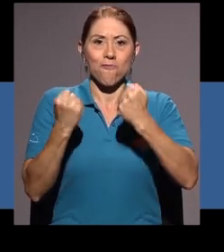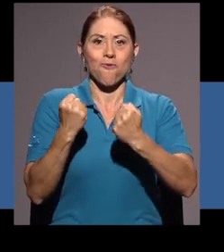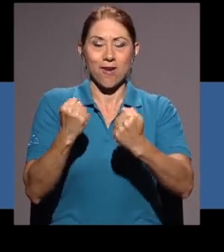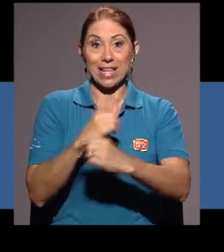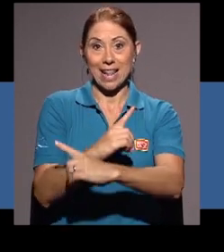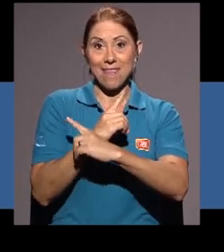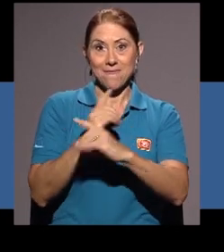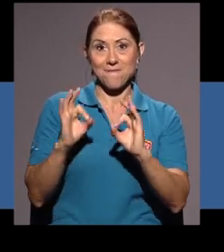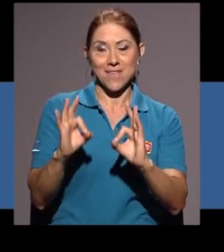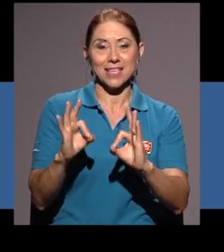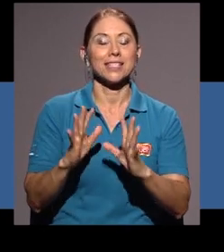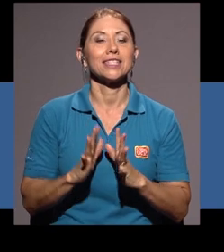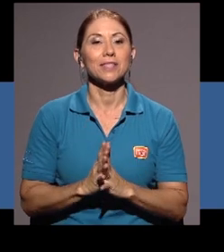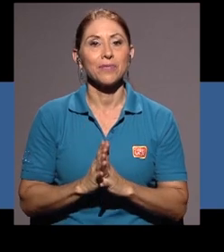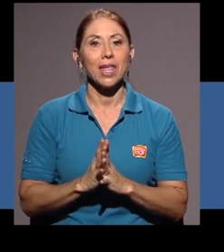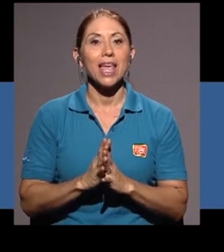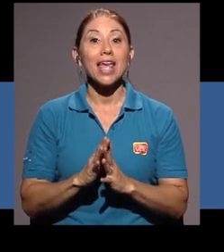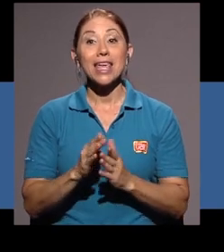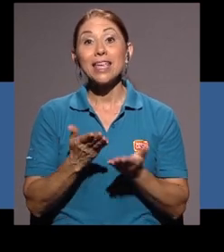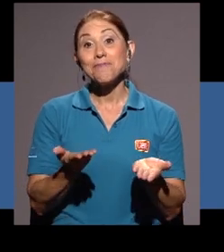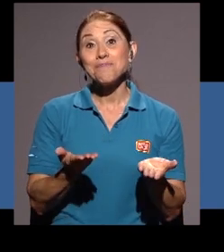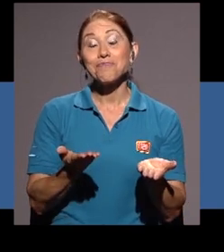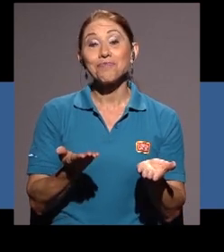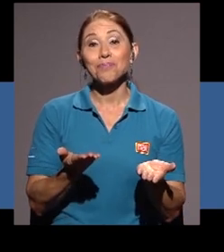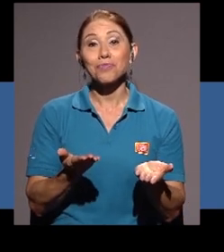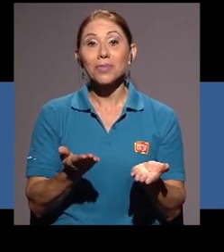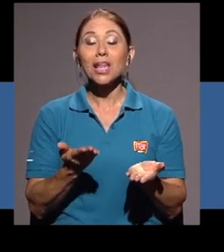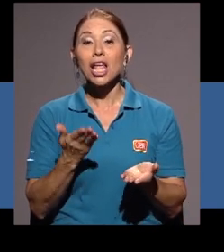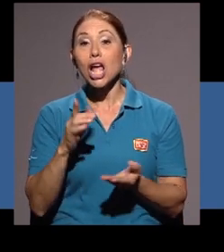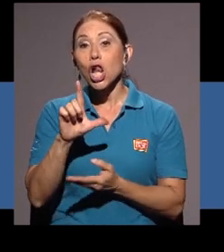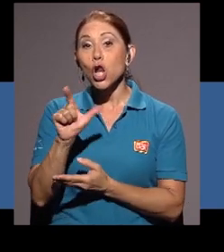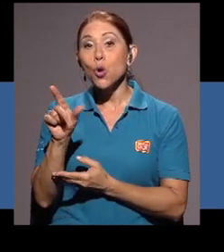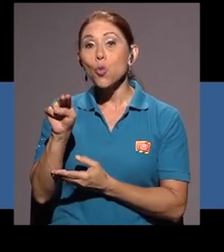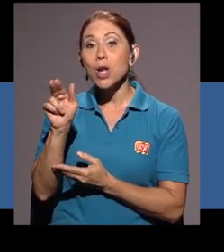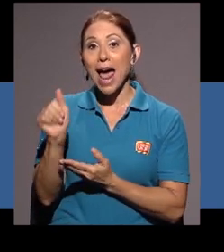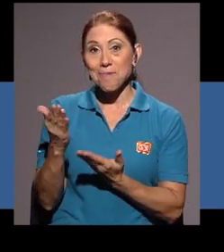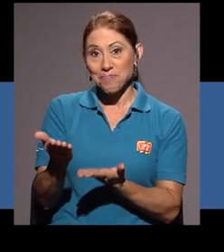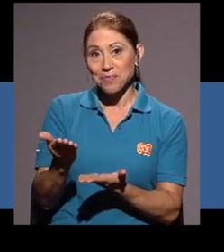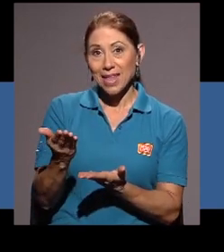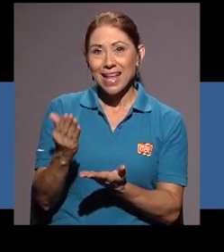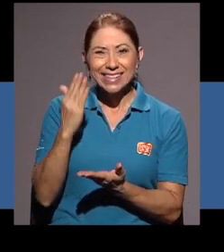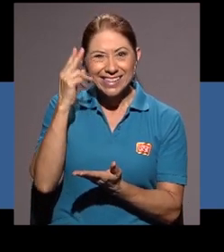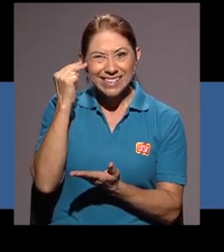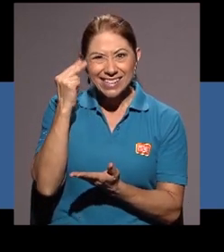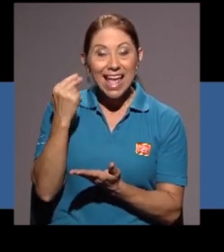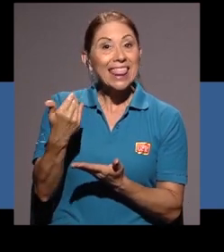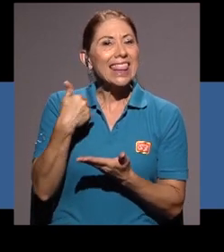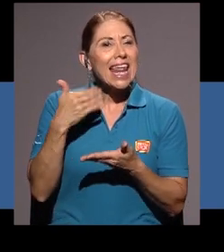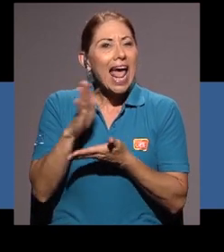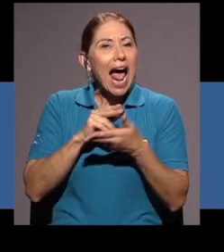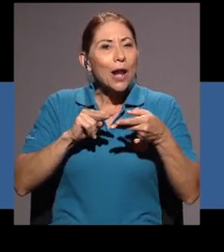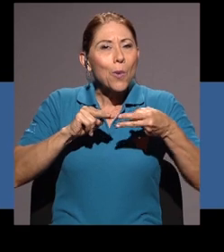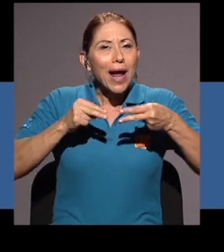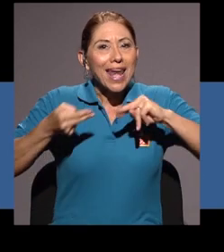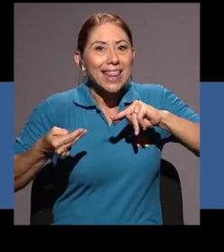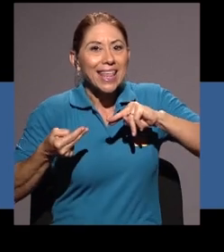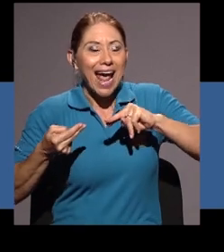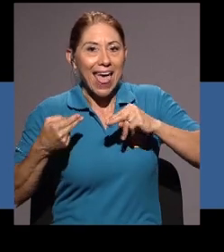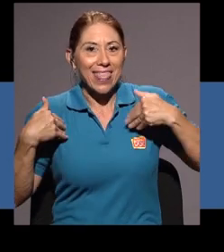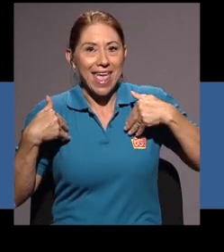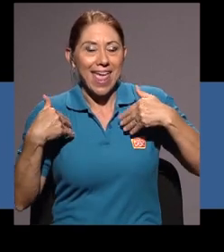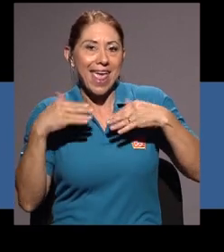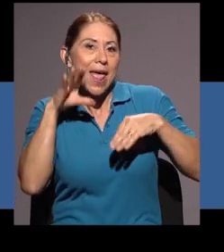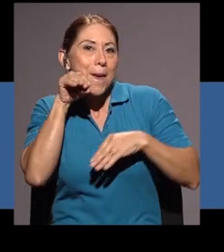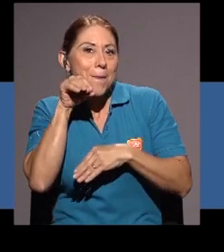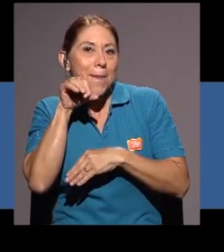defensas. Y Luna tiene alguna parte genética del labrador